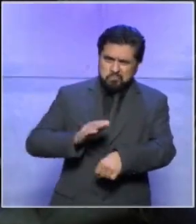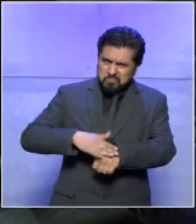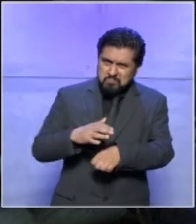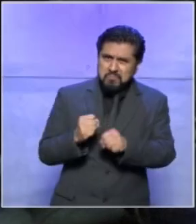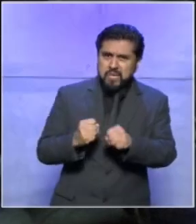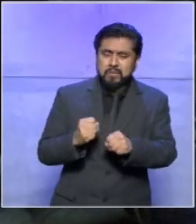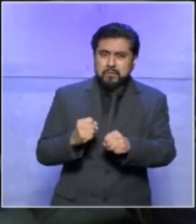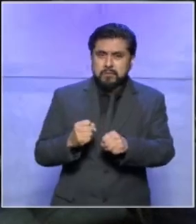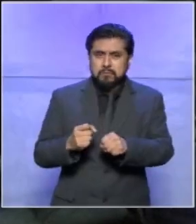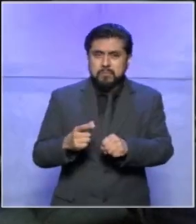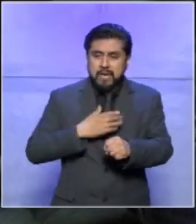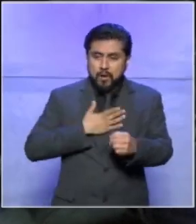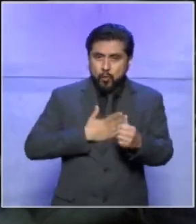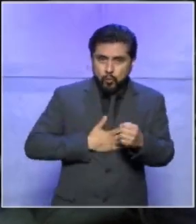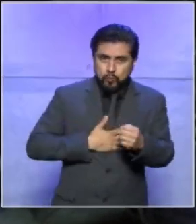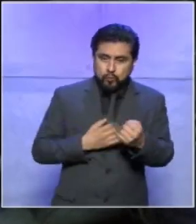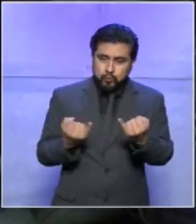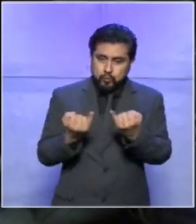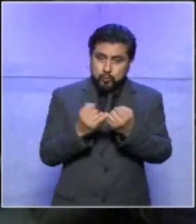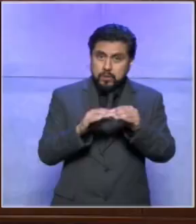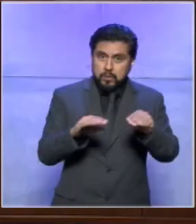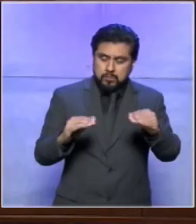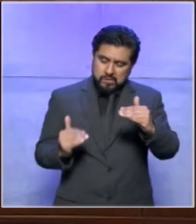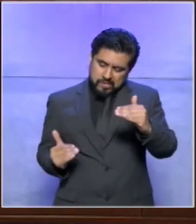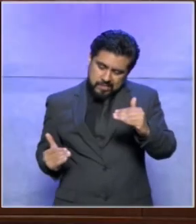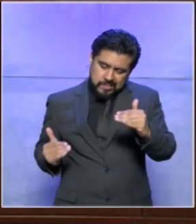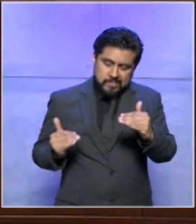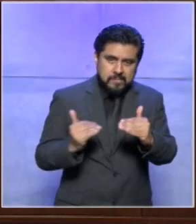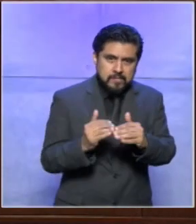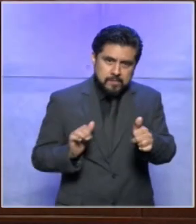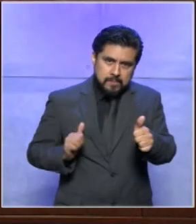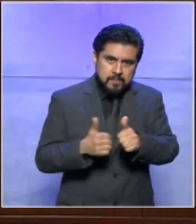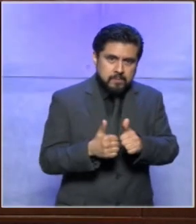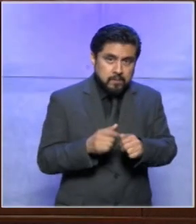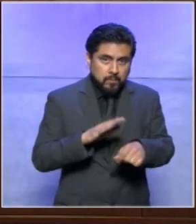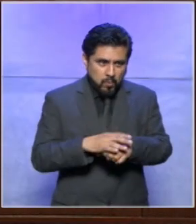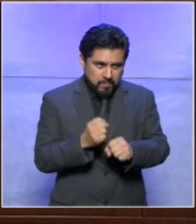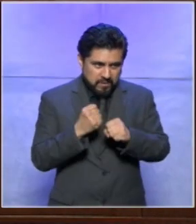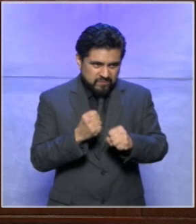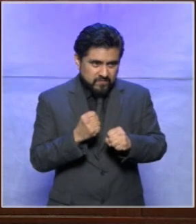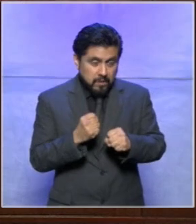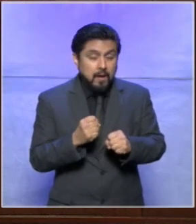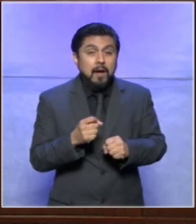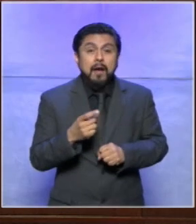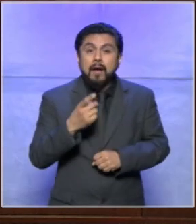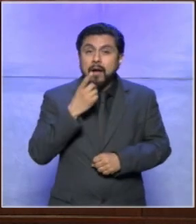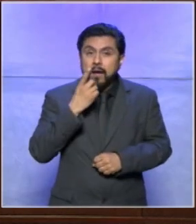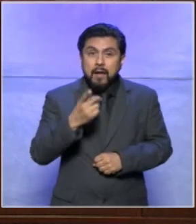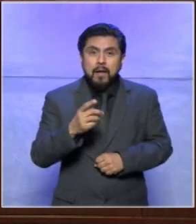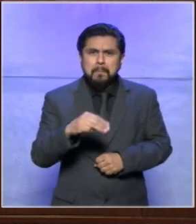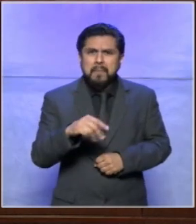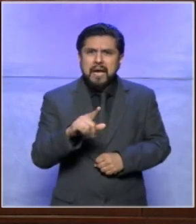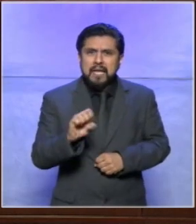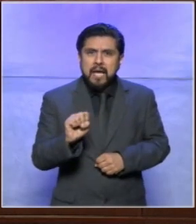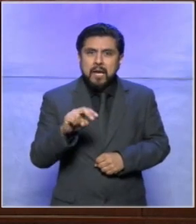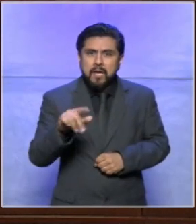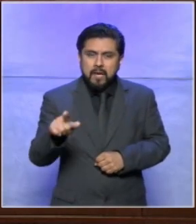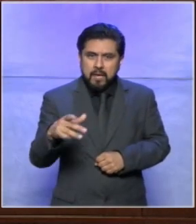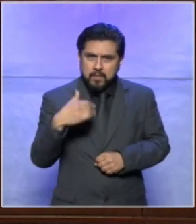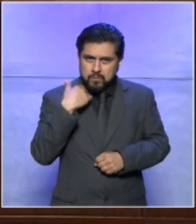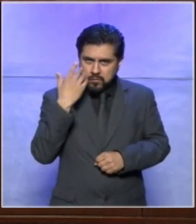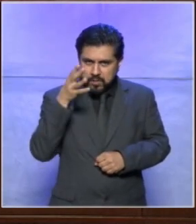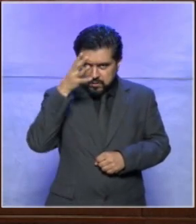protección de manera justa y equitativa una protección reforzada eso es lo que quieres decir oye maría ángela no te gustaría ser